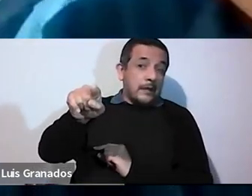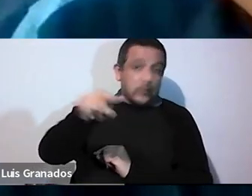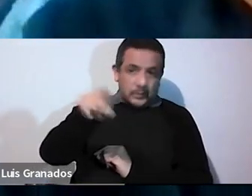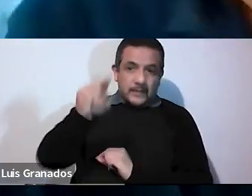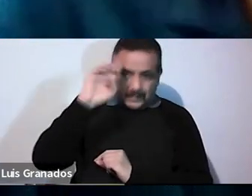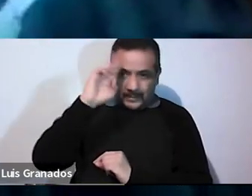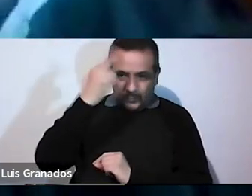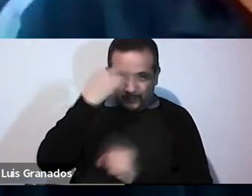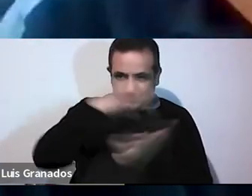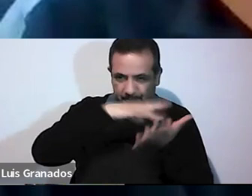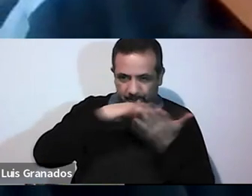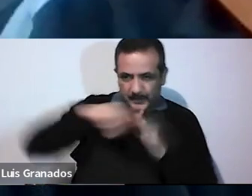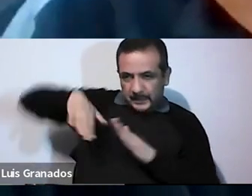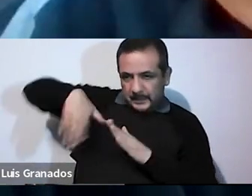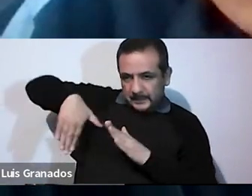tiempo,